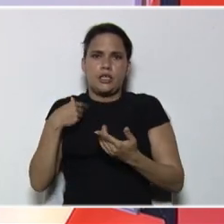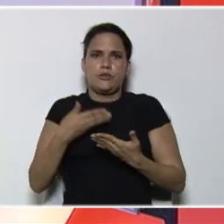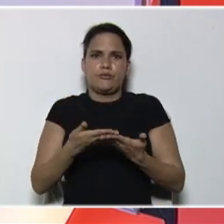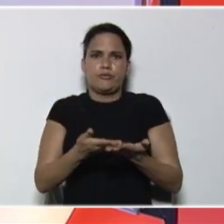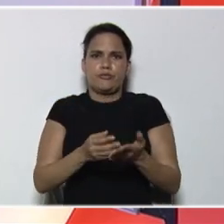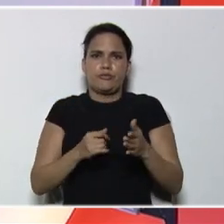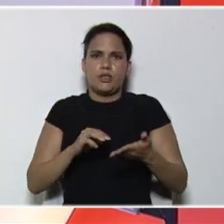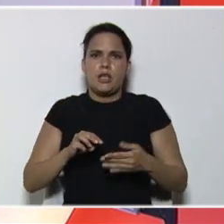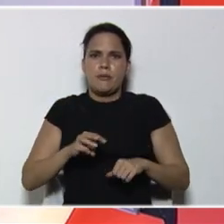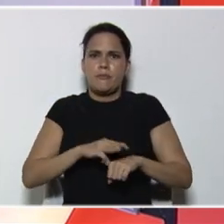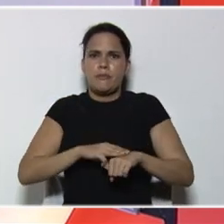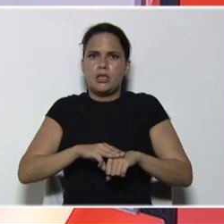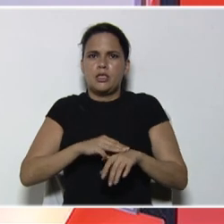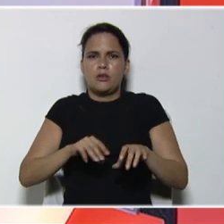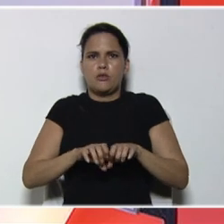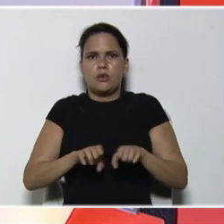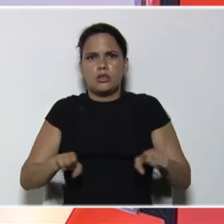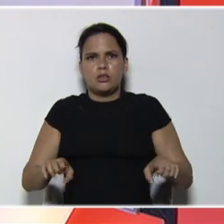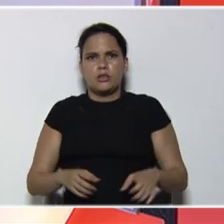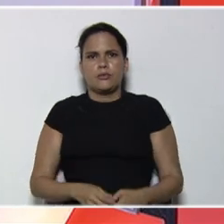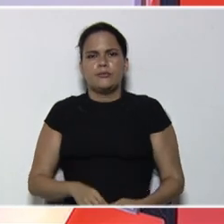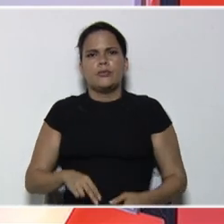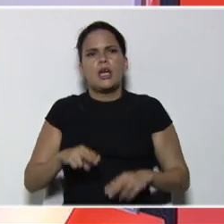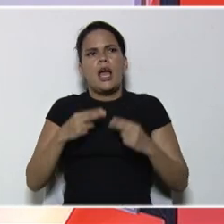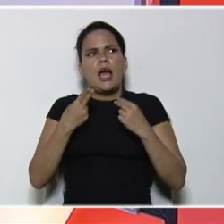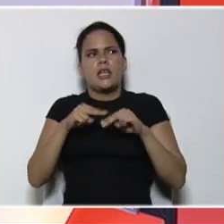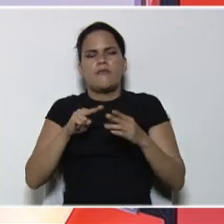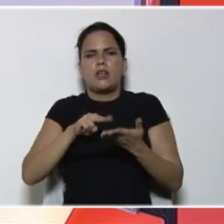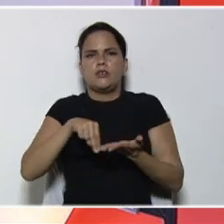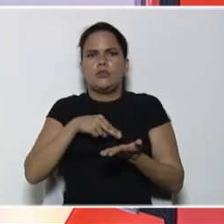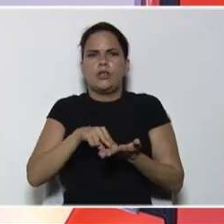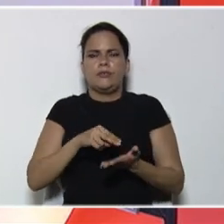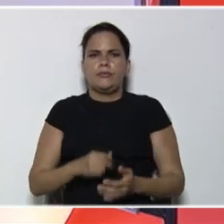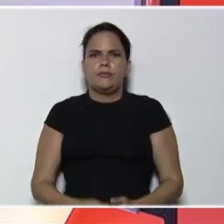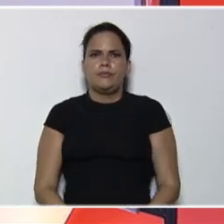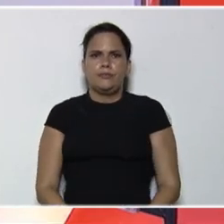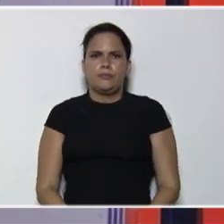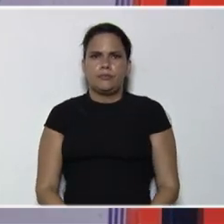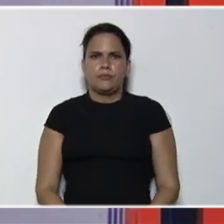instituciones públicas, y privadas, a nivel nacional, entonces,